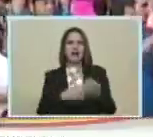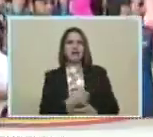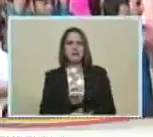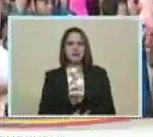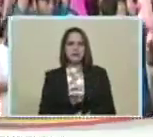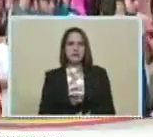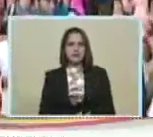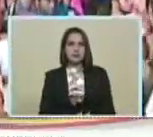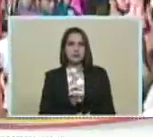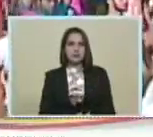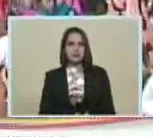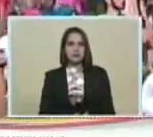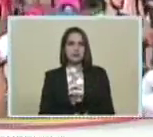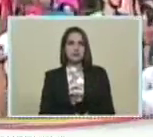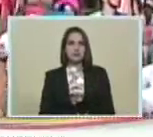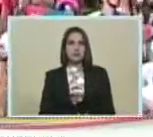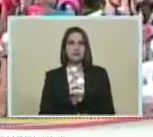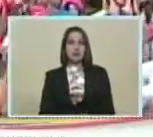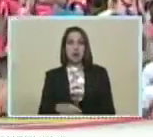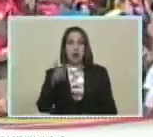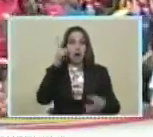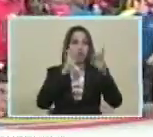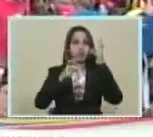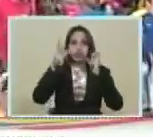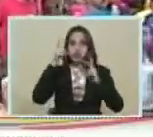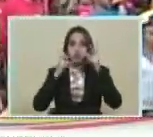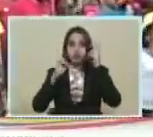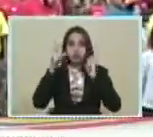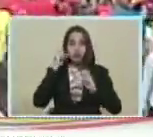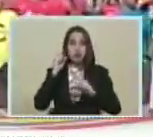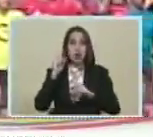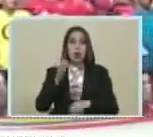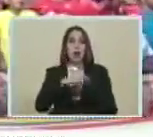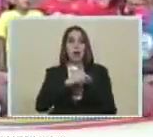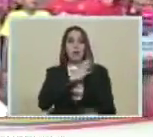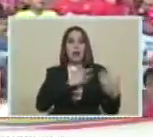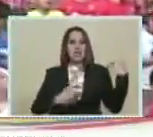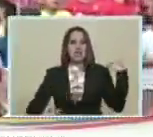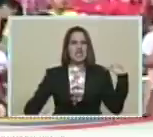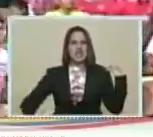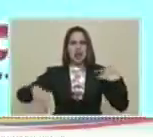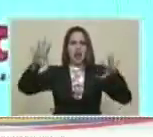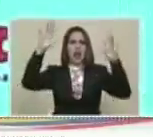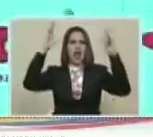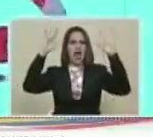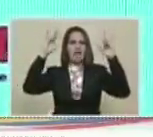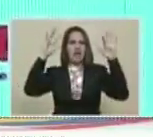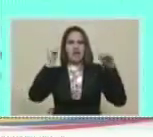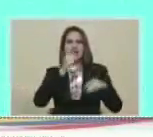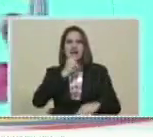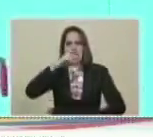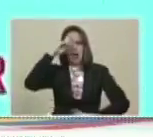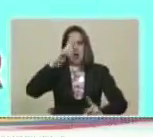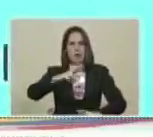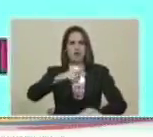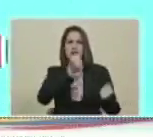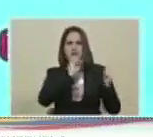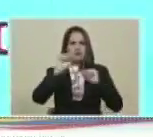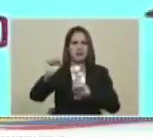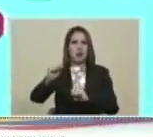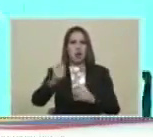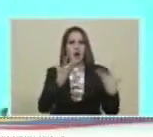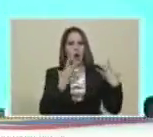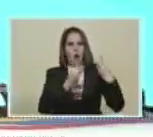¡Vamos a ver ahí! ¡Para que nos escuche nuestro presidente! ¡Levante la mano el que se restea con